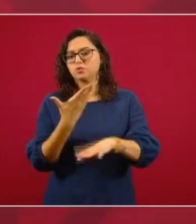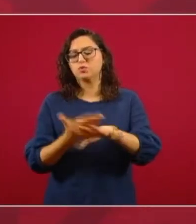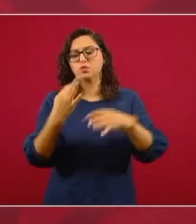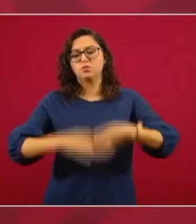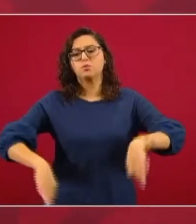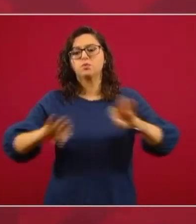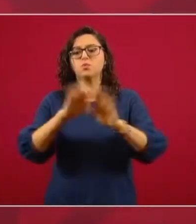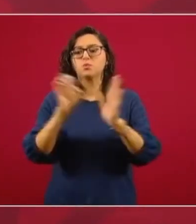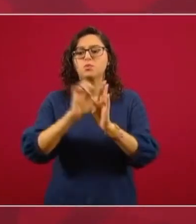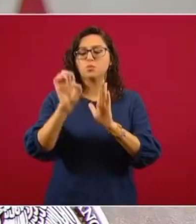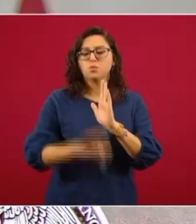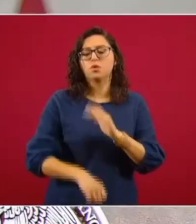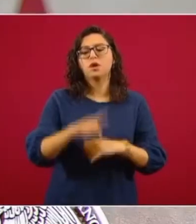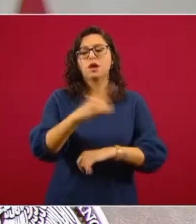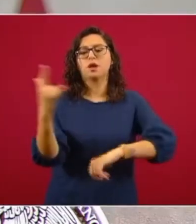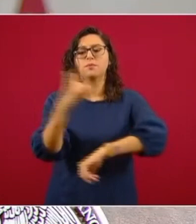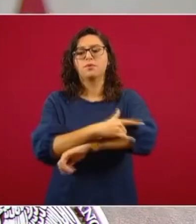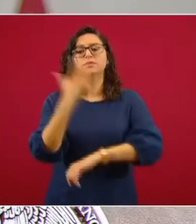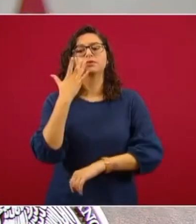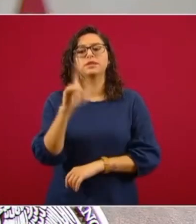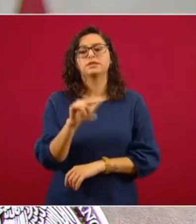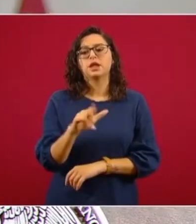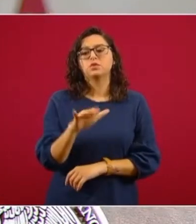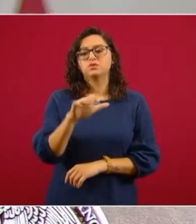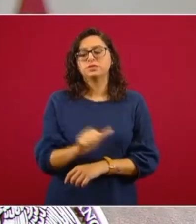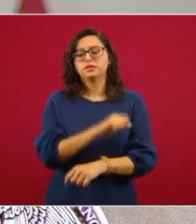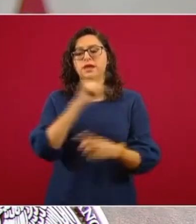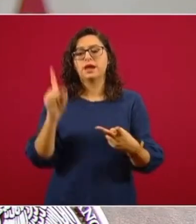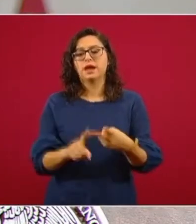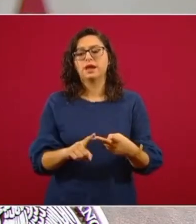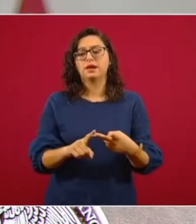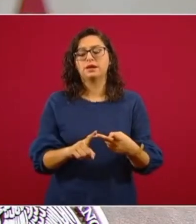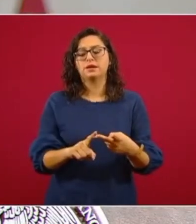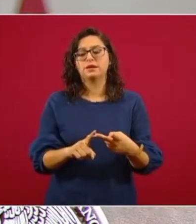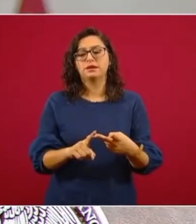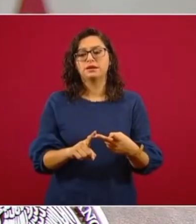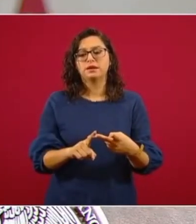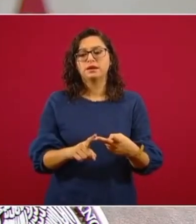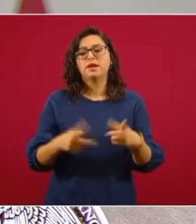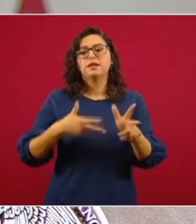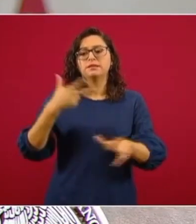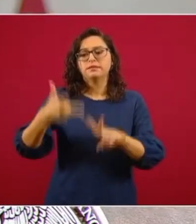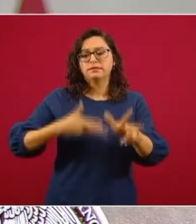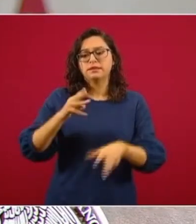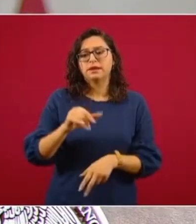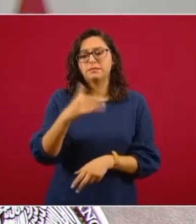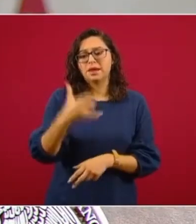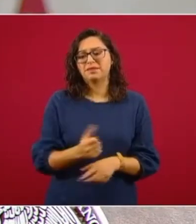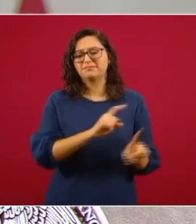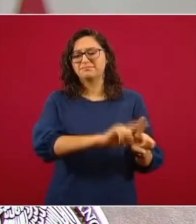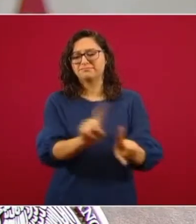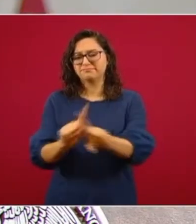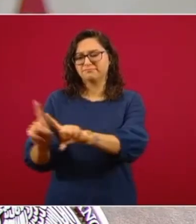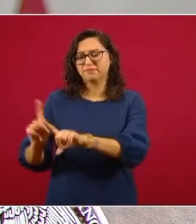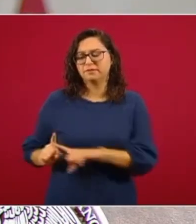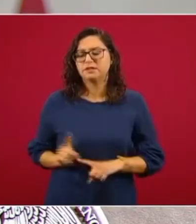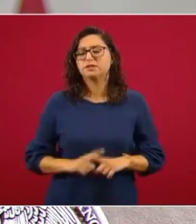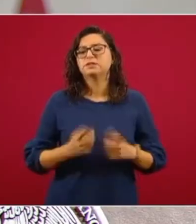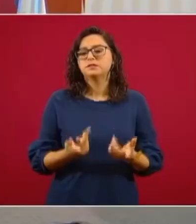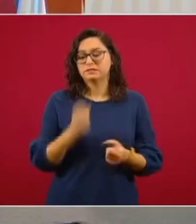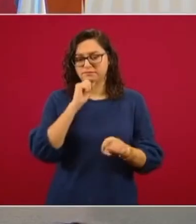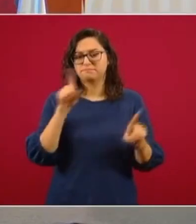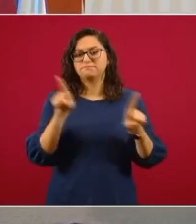como el proyecto de Santa Lucía, el proyecto del Tren Maya, etcétera, que tienen recursos